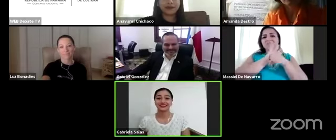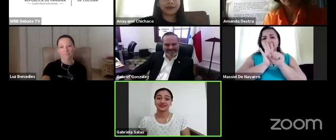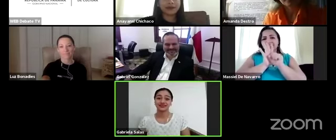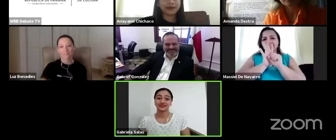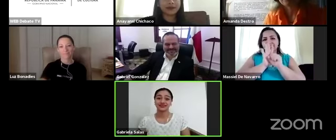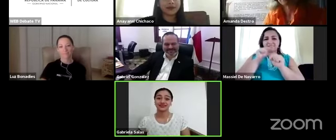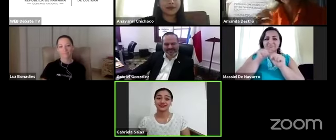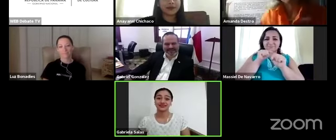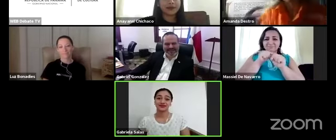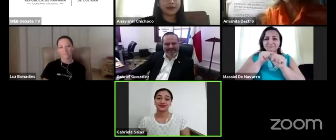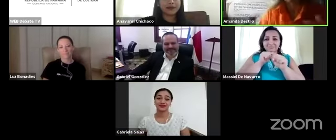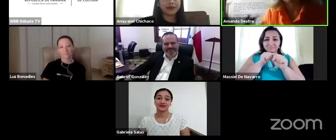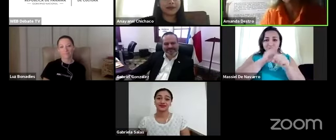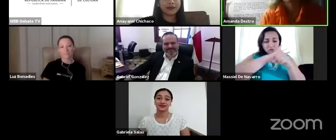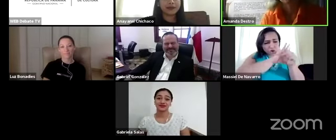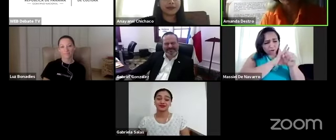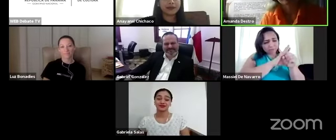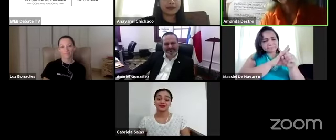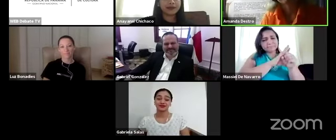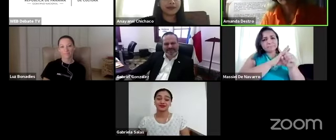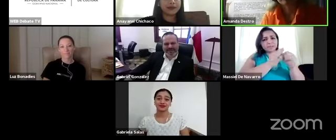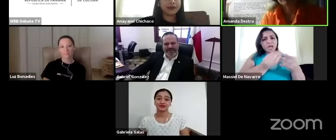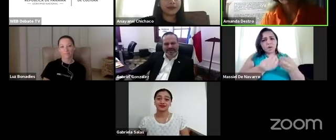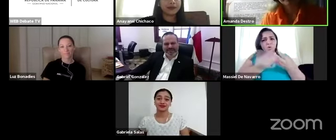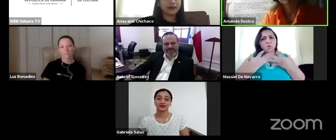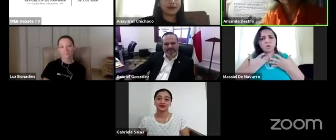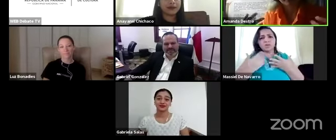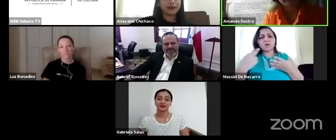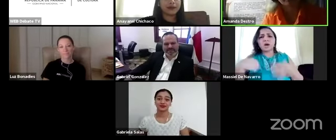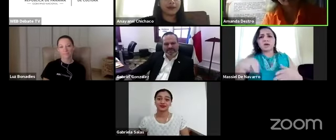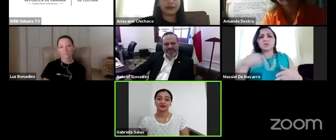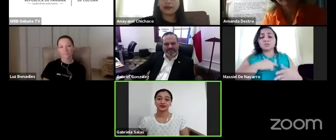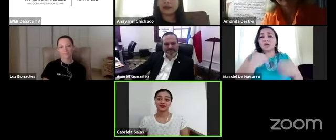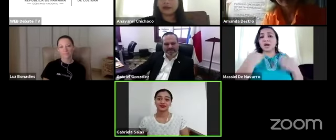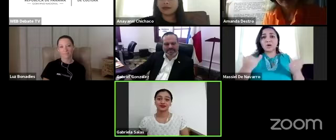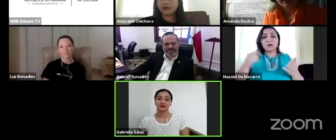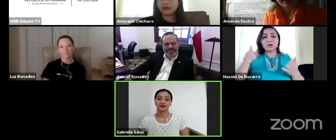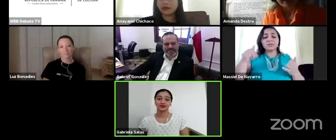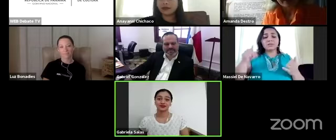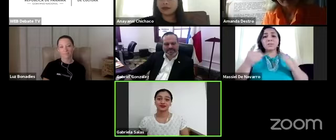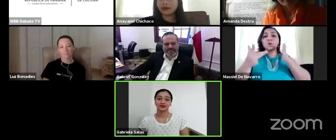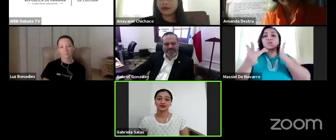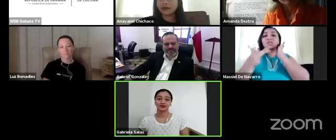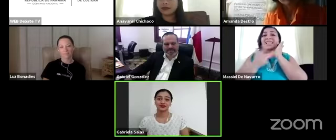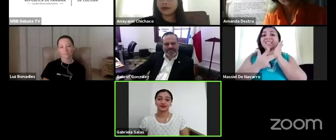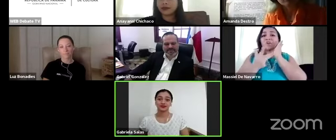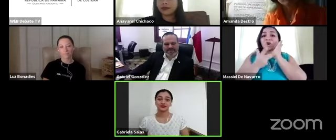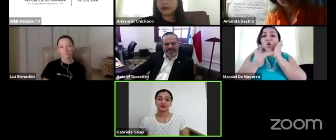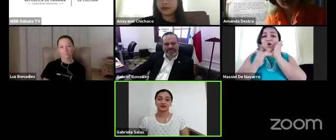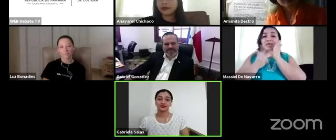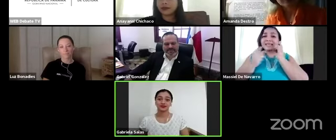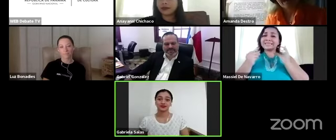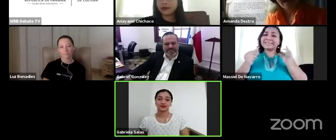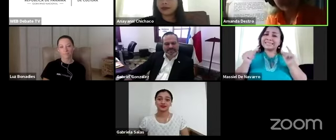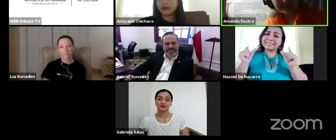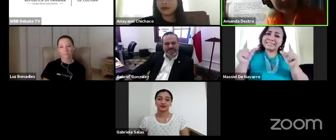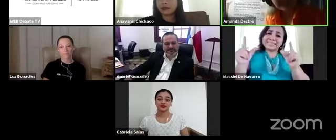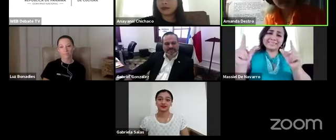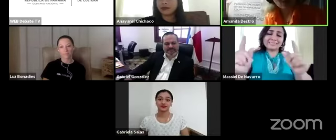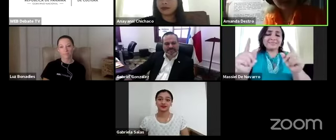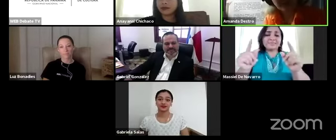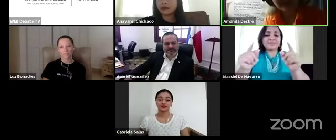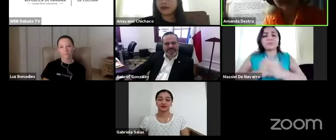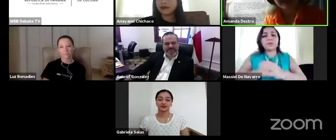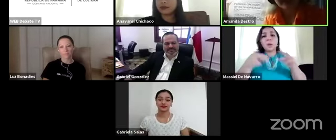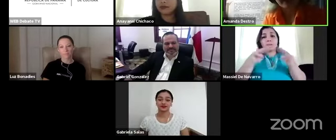dado una mayor velocidad en la parte digital el reto de los museos antes